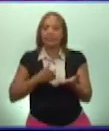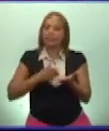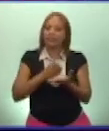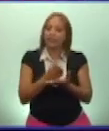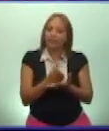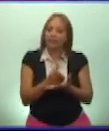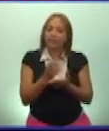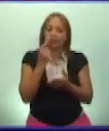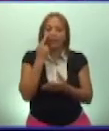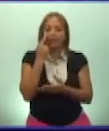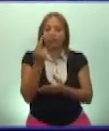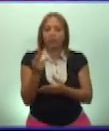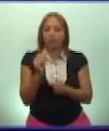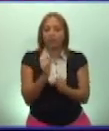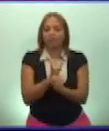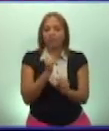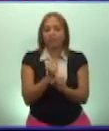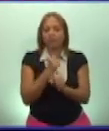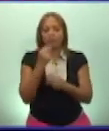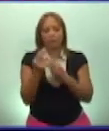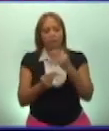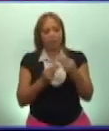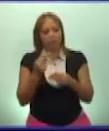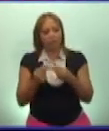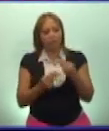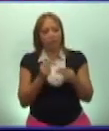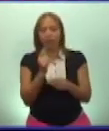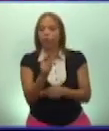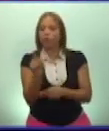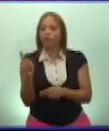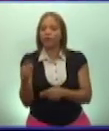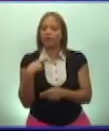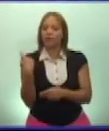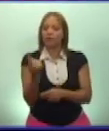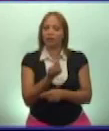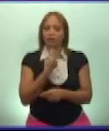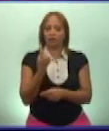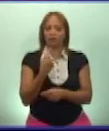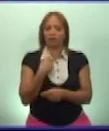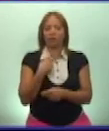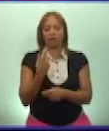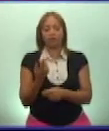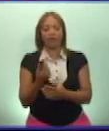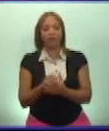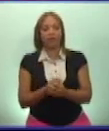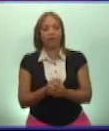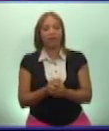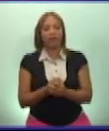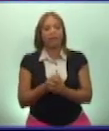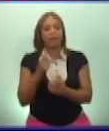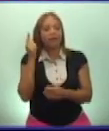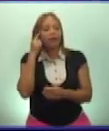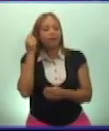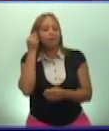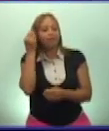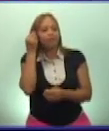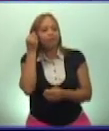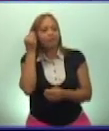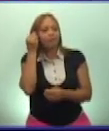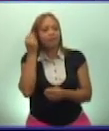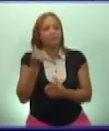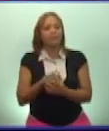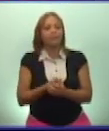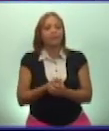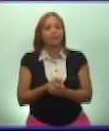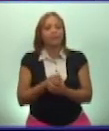reconociendo el trabajo que estamos haciendo ustedes y nosotros en favor de sus conocimientos y de